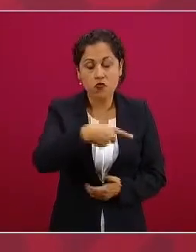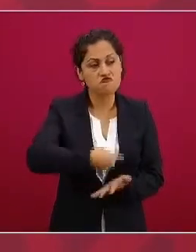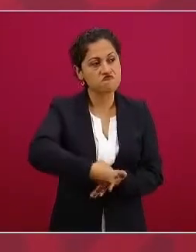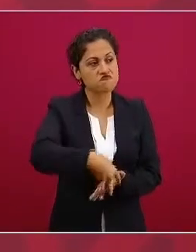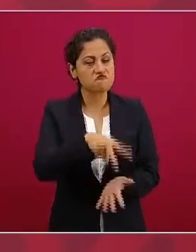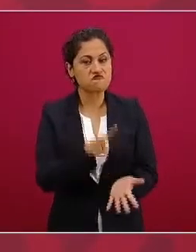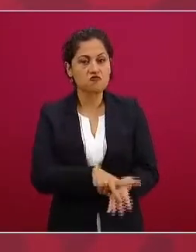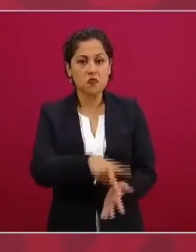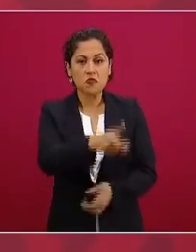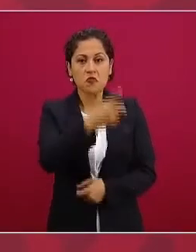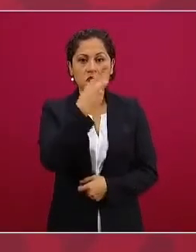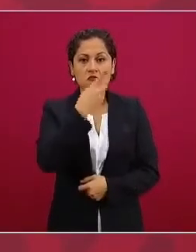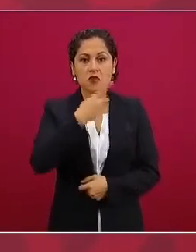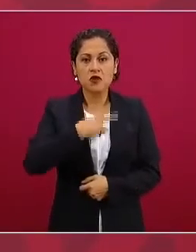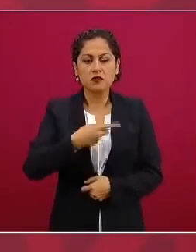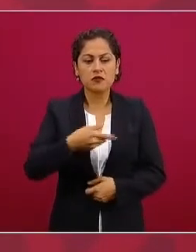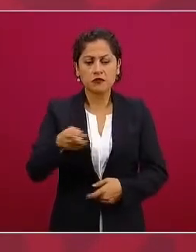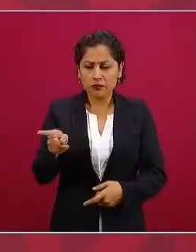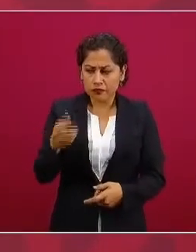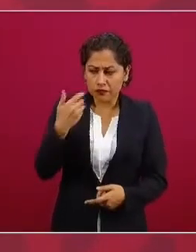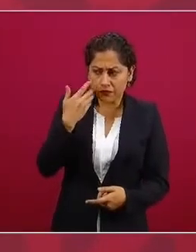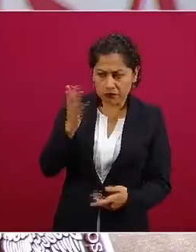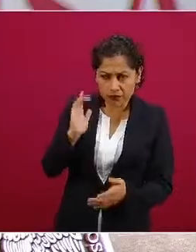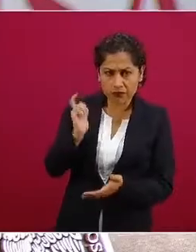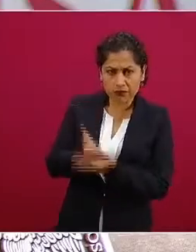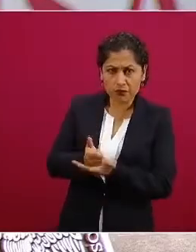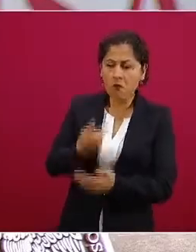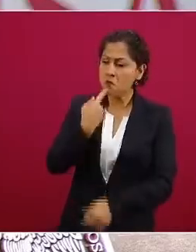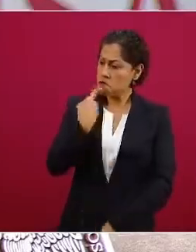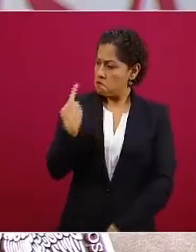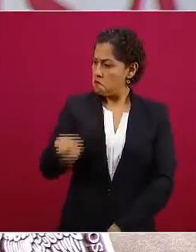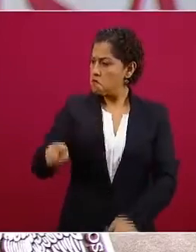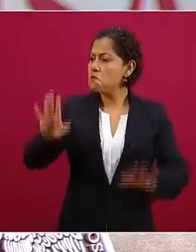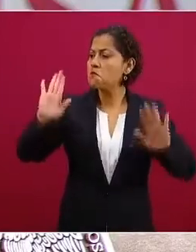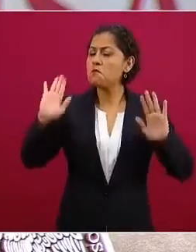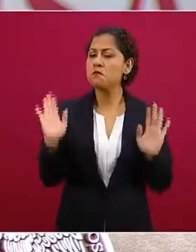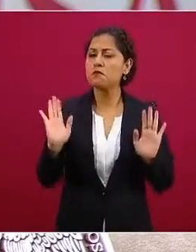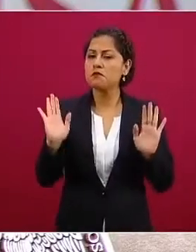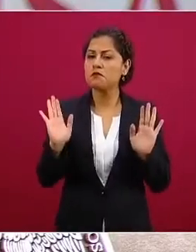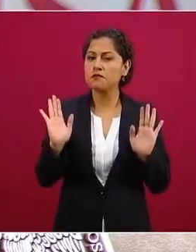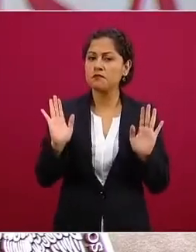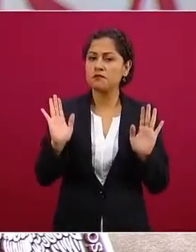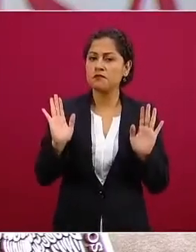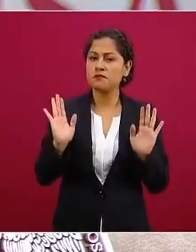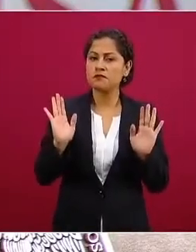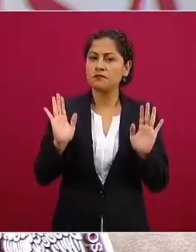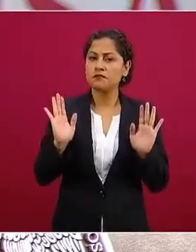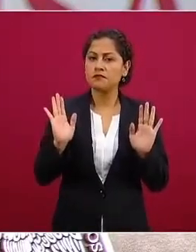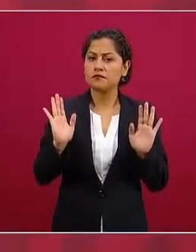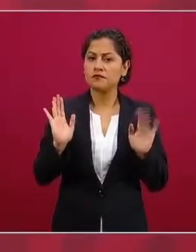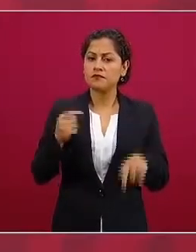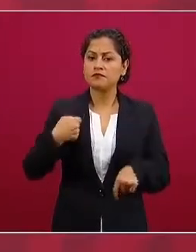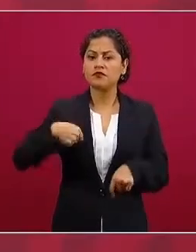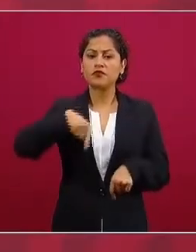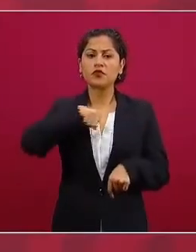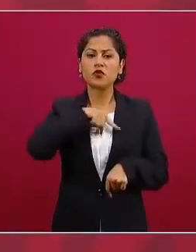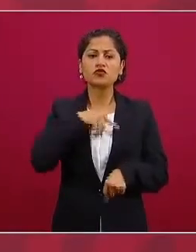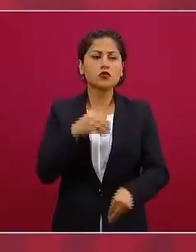denúncienos vamos a estar en litigio